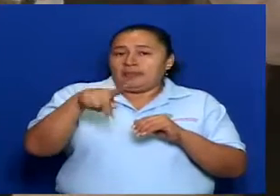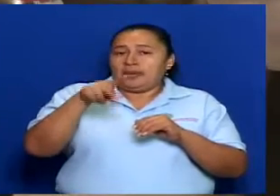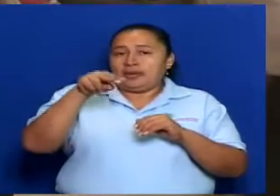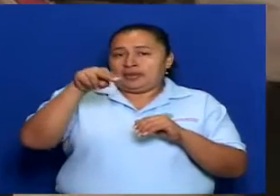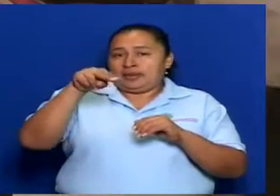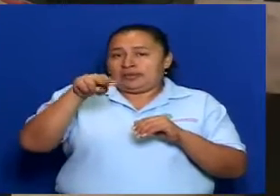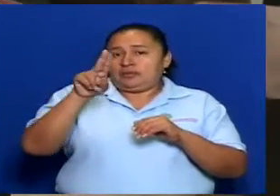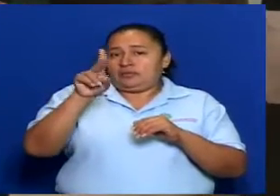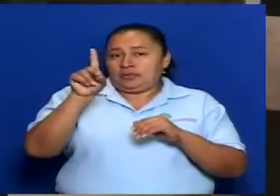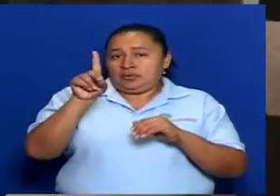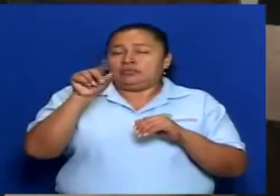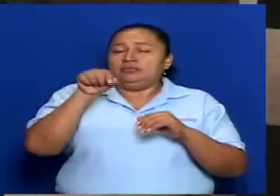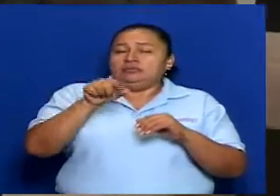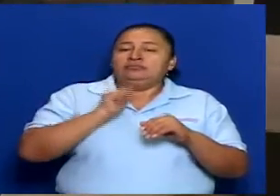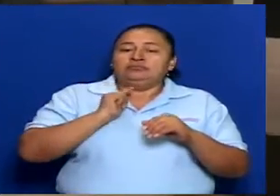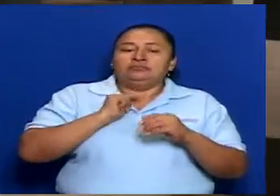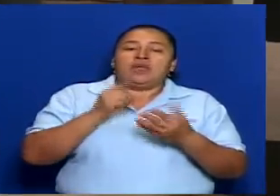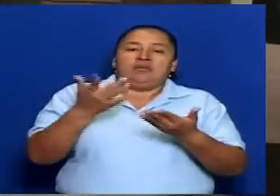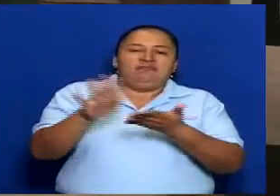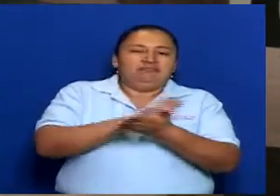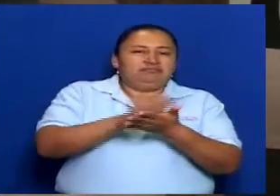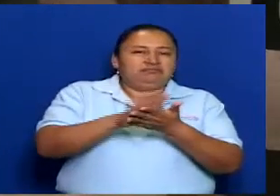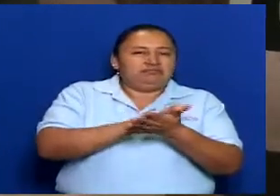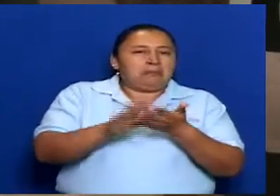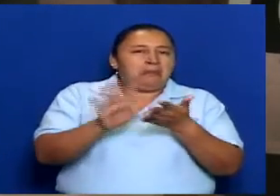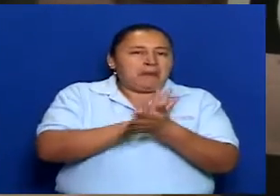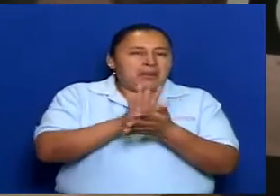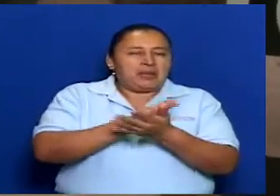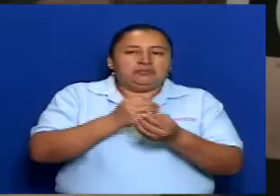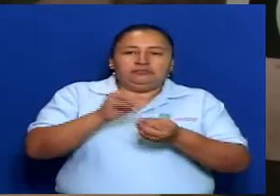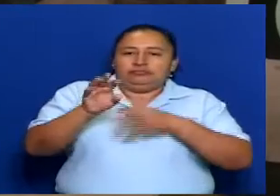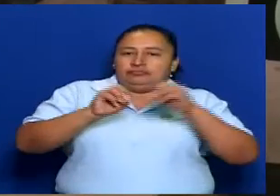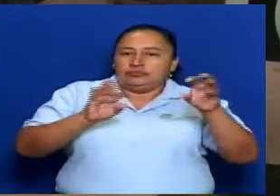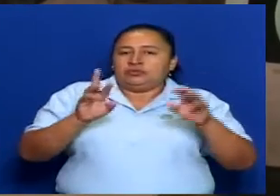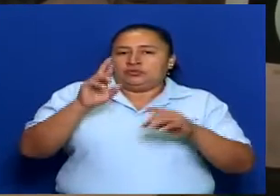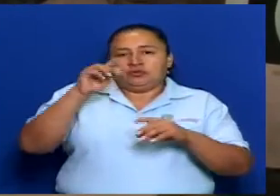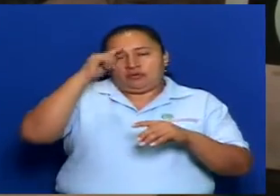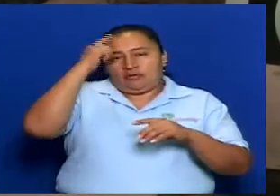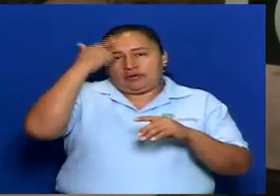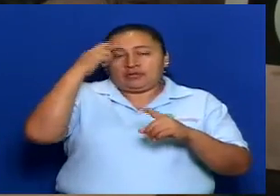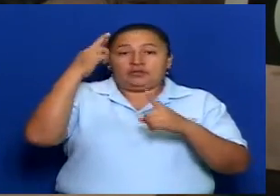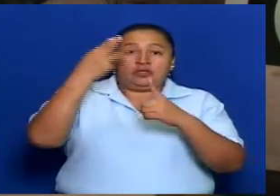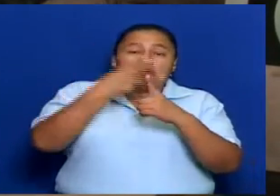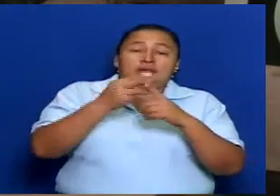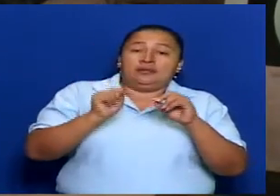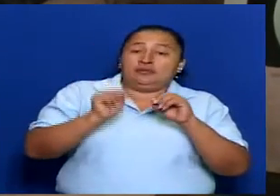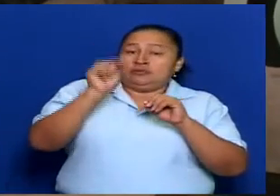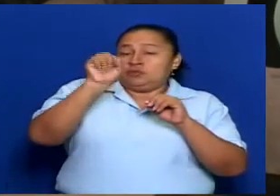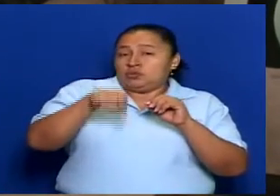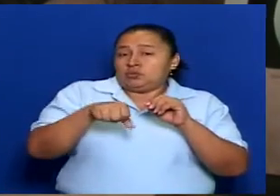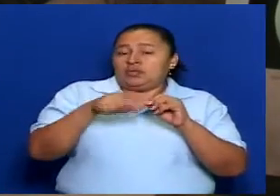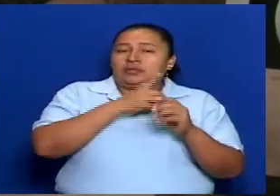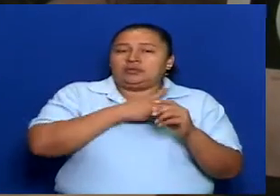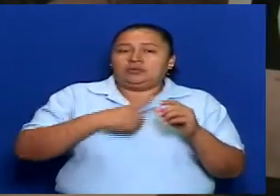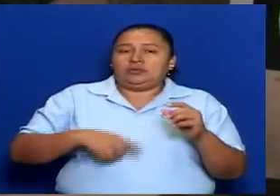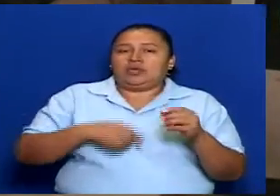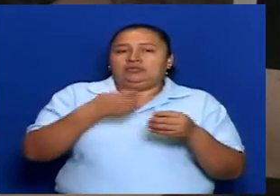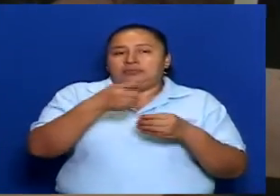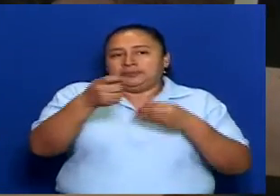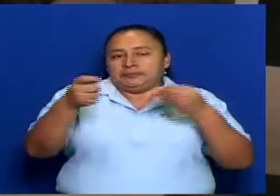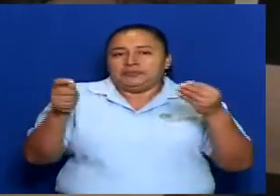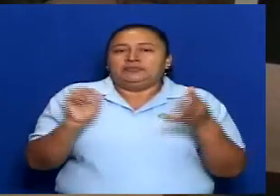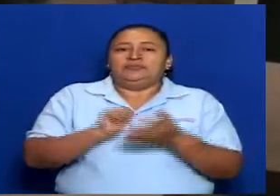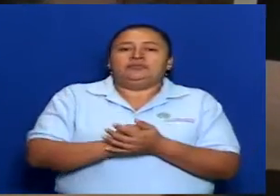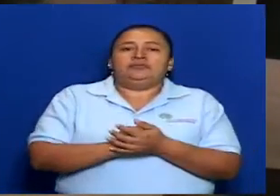entregados el 3 de diciembre a los gobiernos regionales, las personas, diputados, diputadas y las personas que estaban invitados ese día.